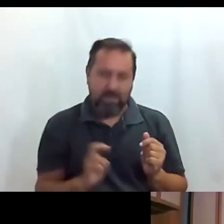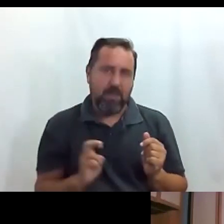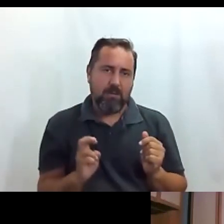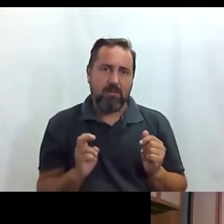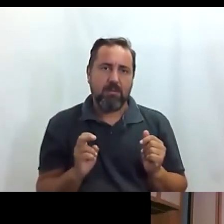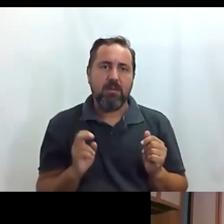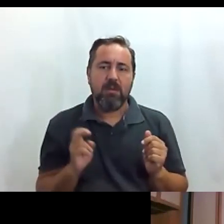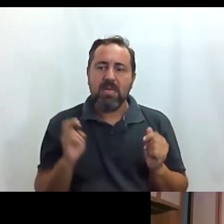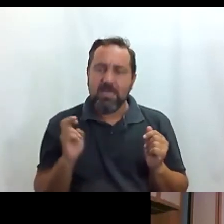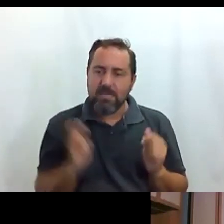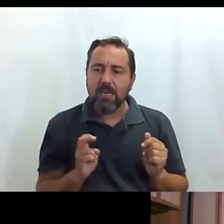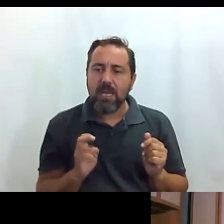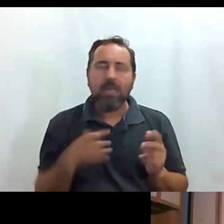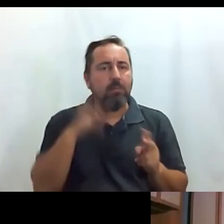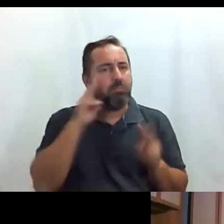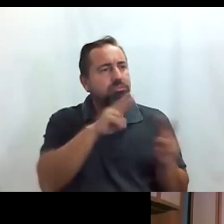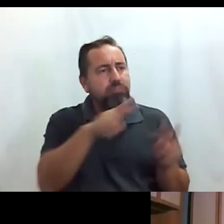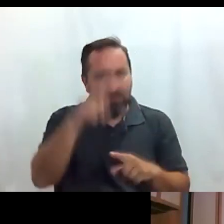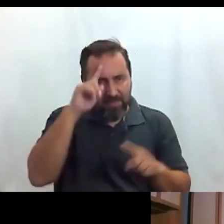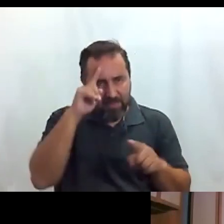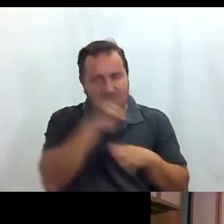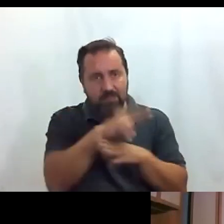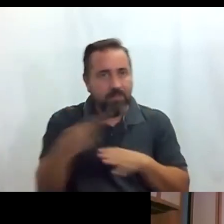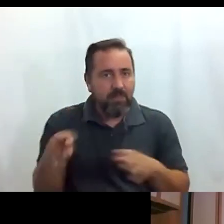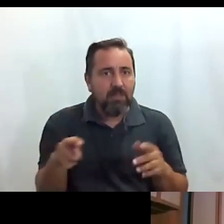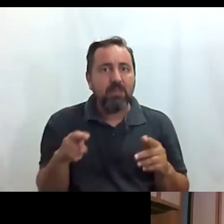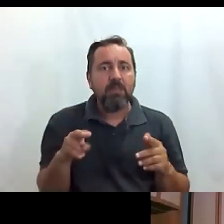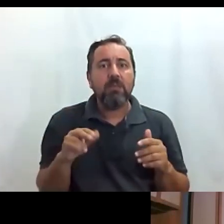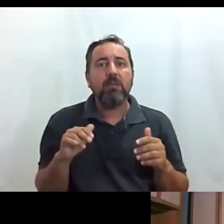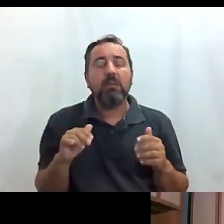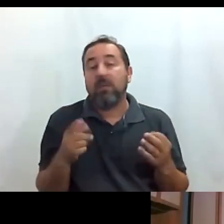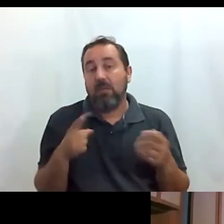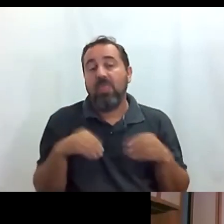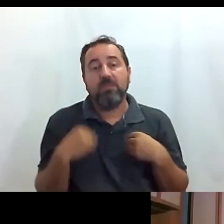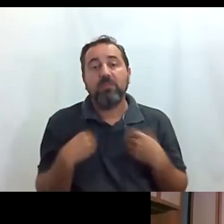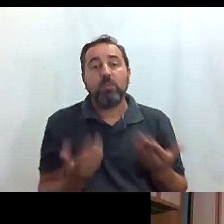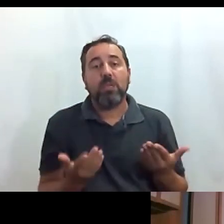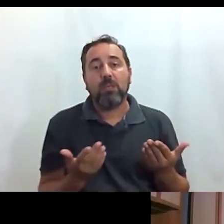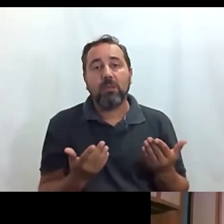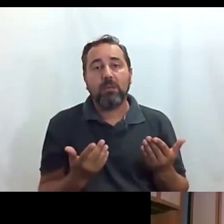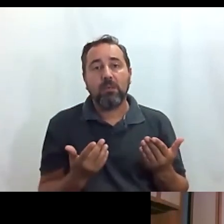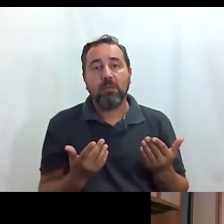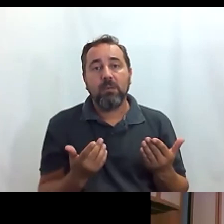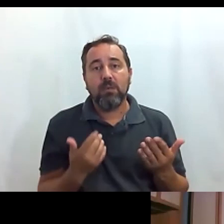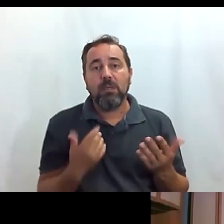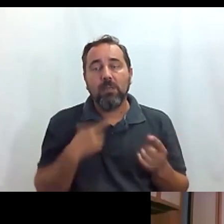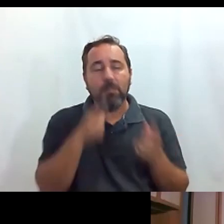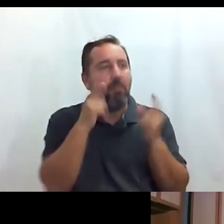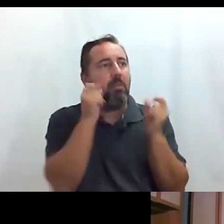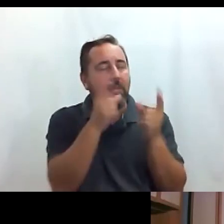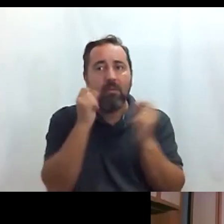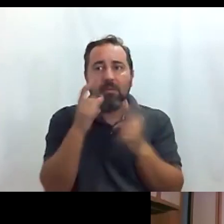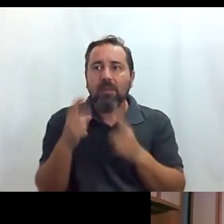que exploren Madrid que que lo disfruten y que que vayan descubriendo pues